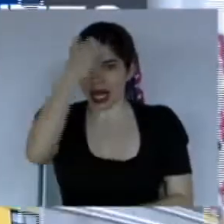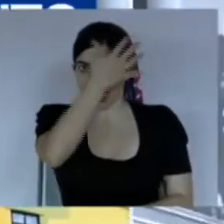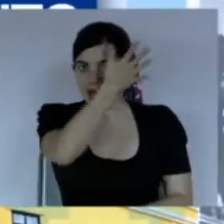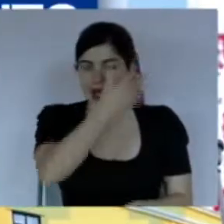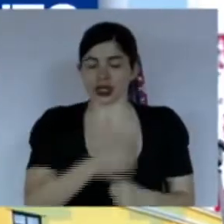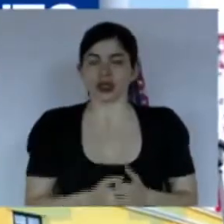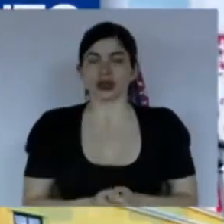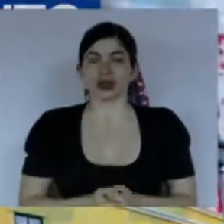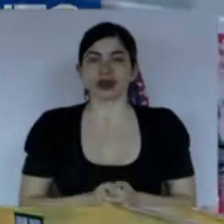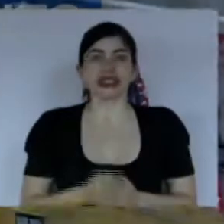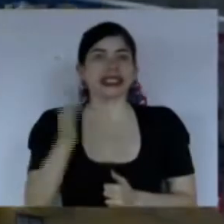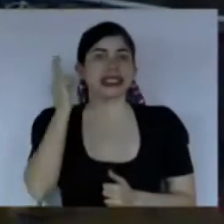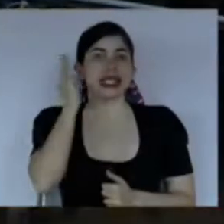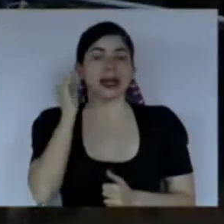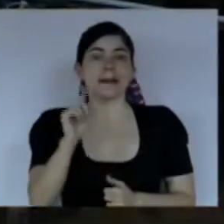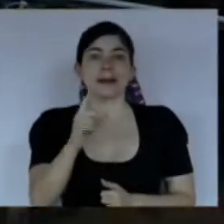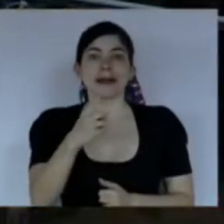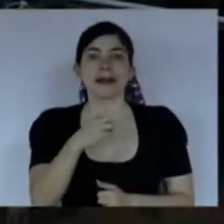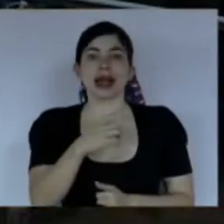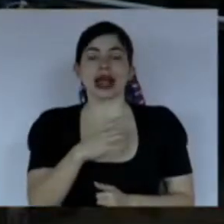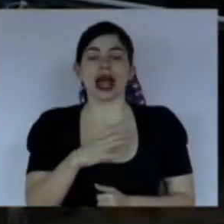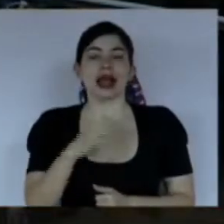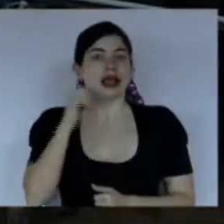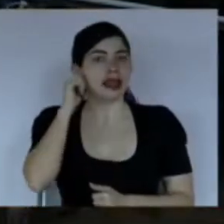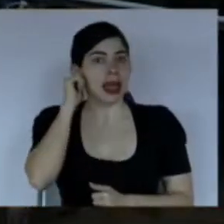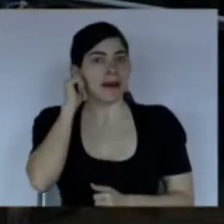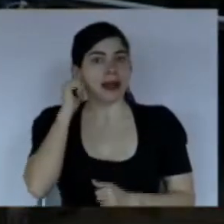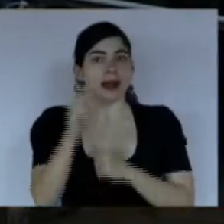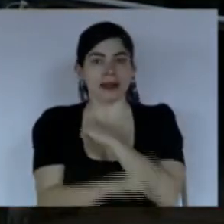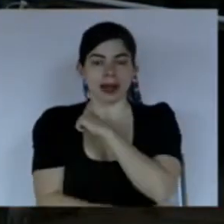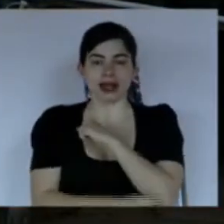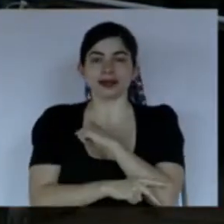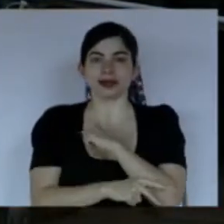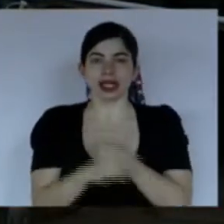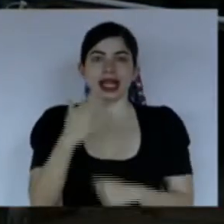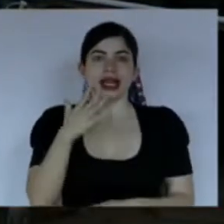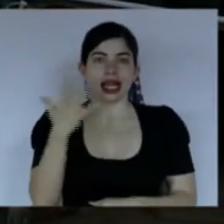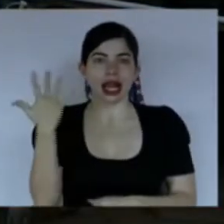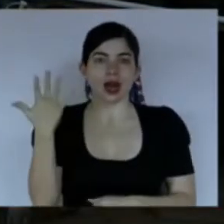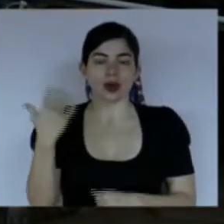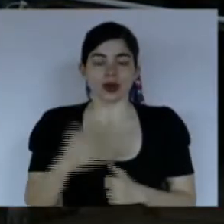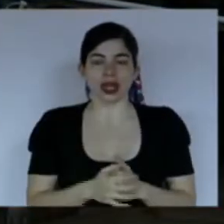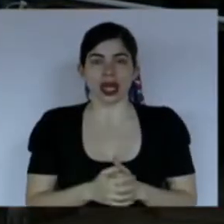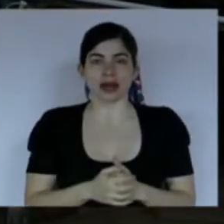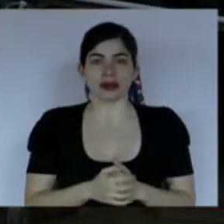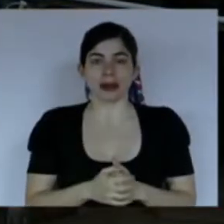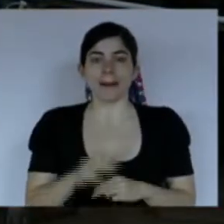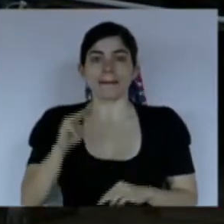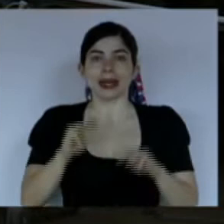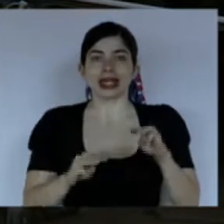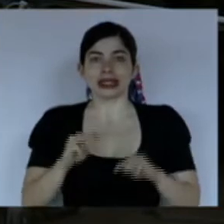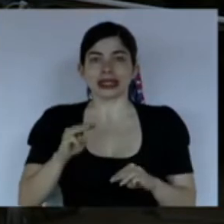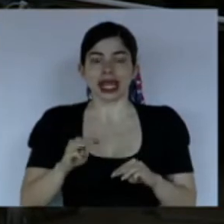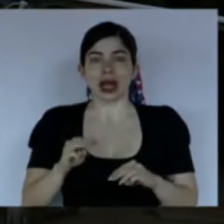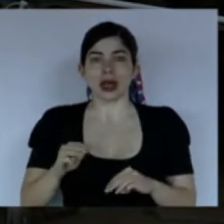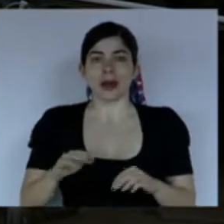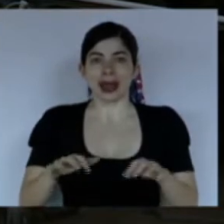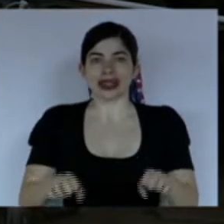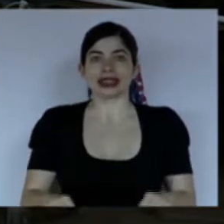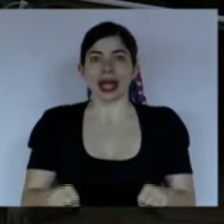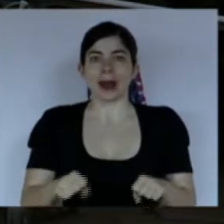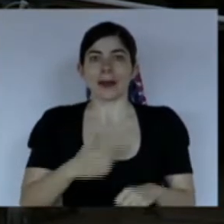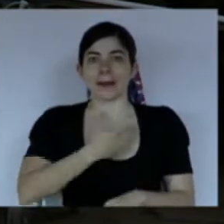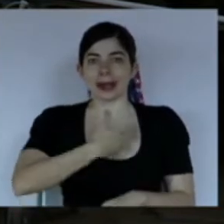Música Doña Claudia Doblez Camargo El magistrado presidente de la Corte